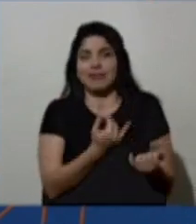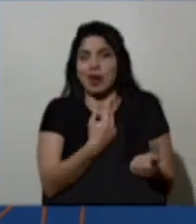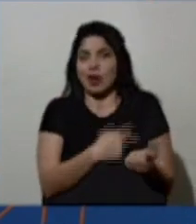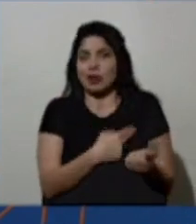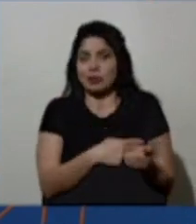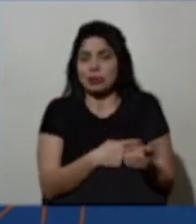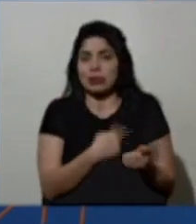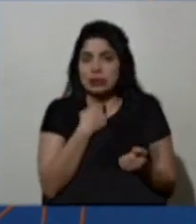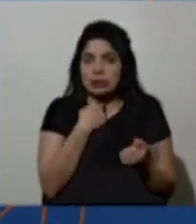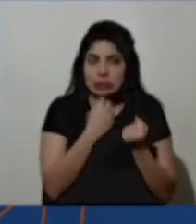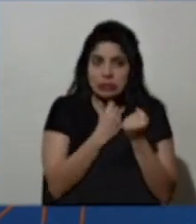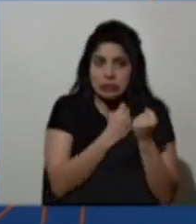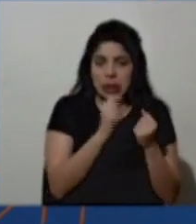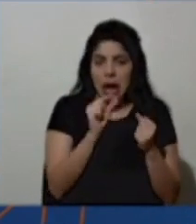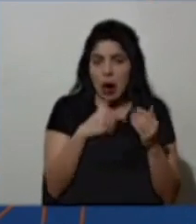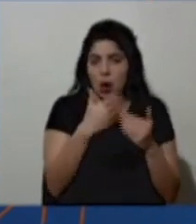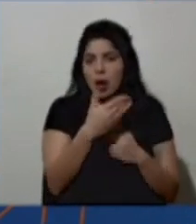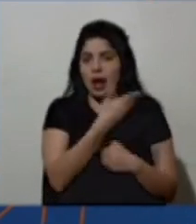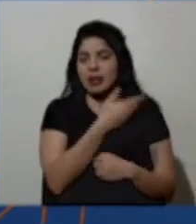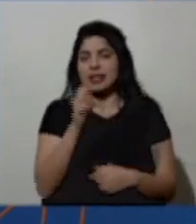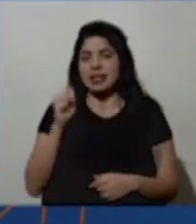abordará Sigifredo seguidamente.